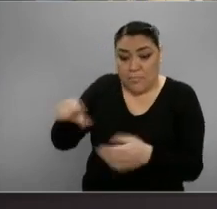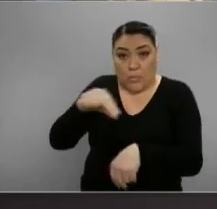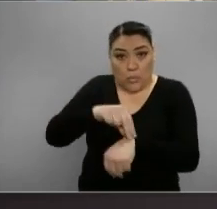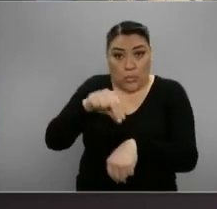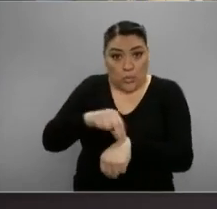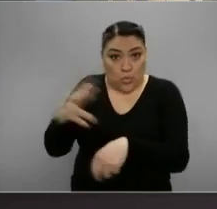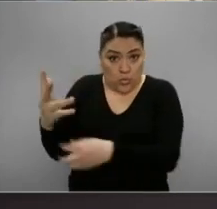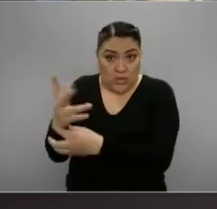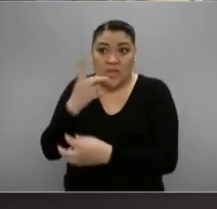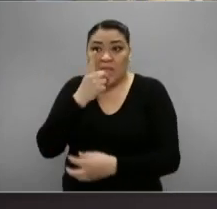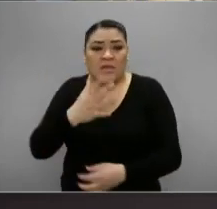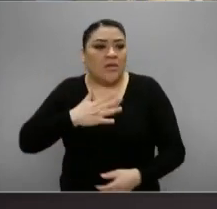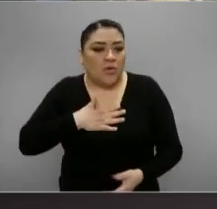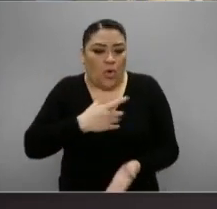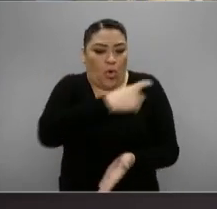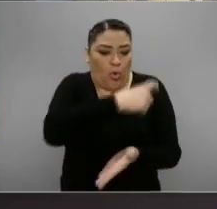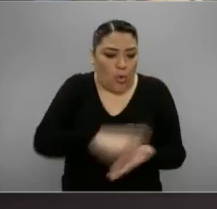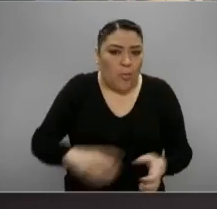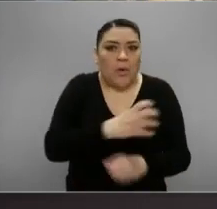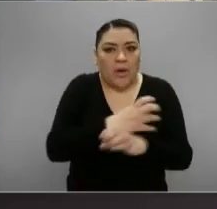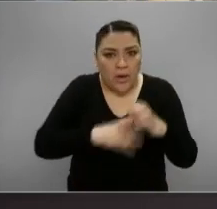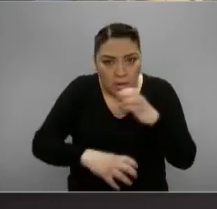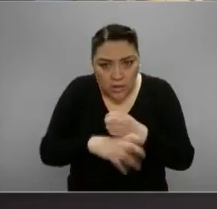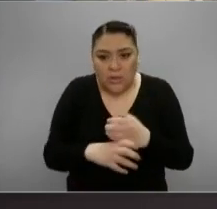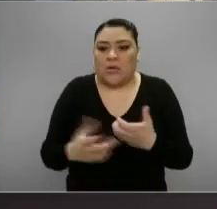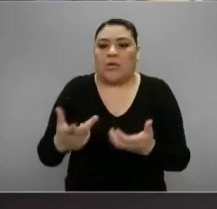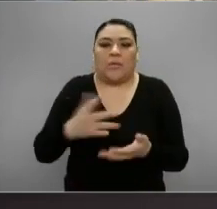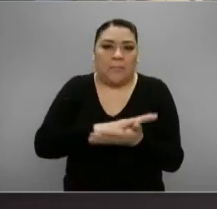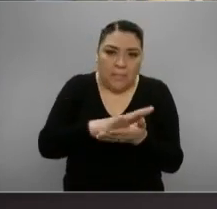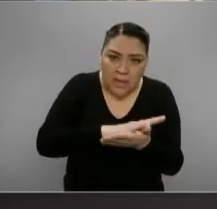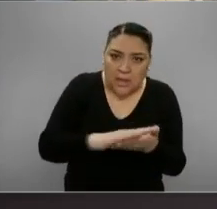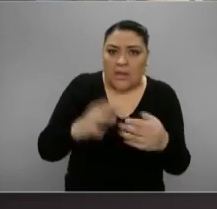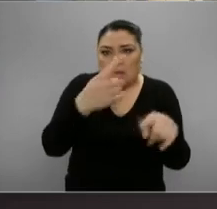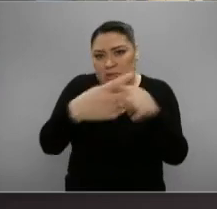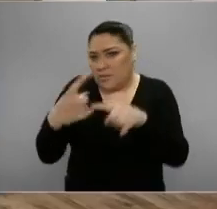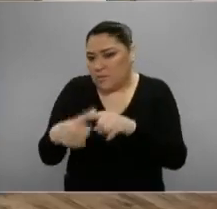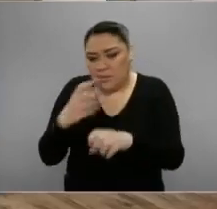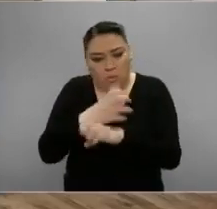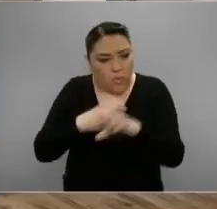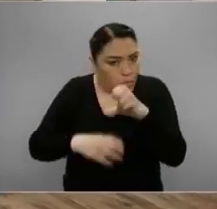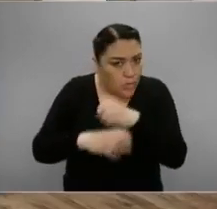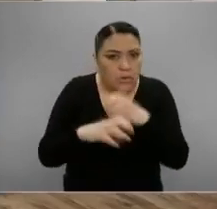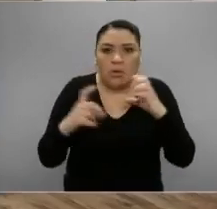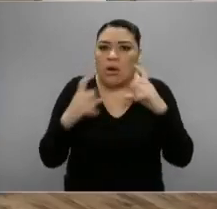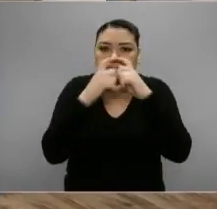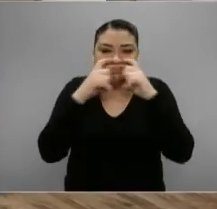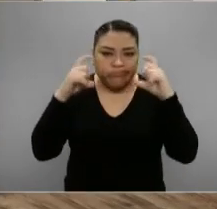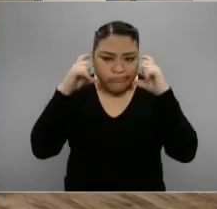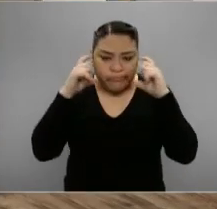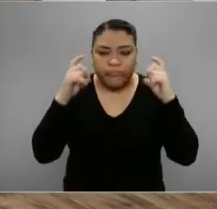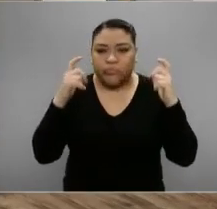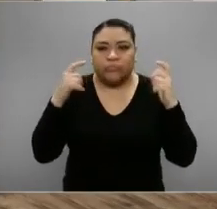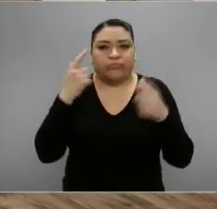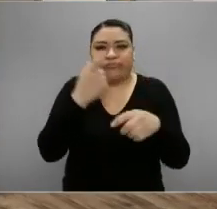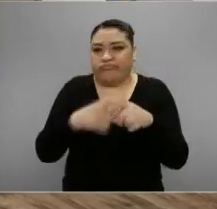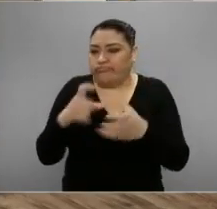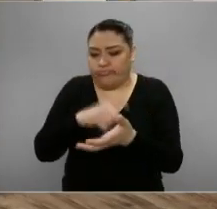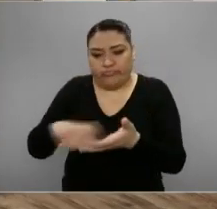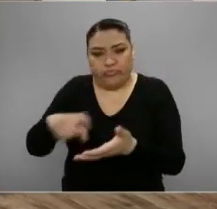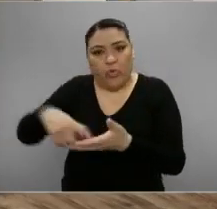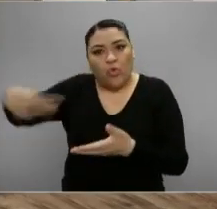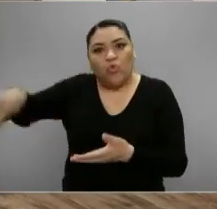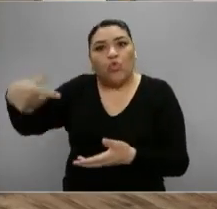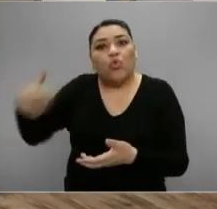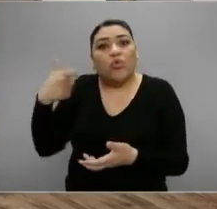denuncian que ellos tienen que comprar el equipo, material médico necesario, o a lo que están destinando